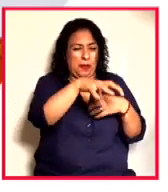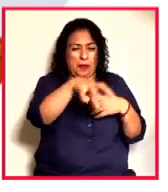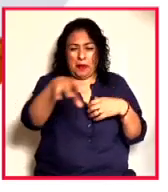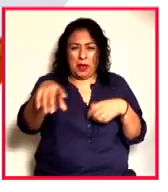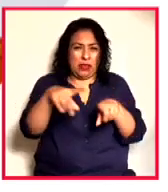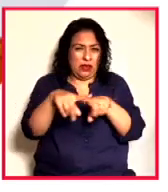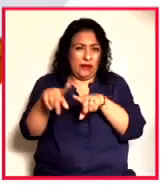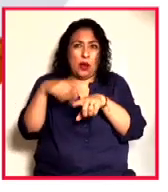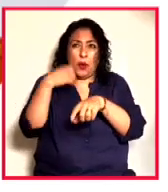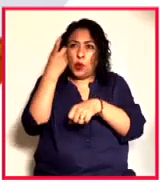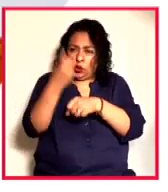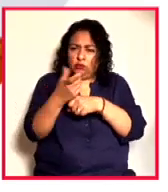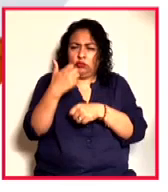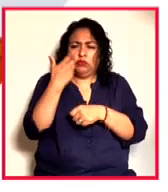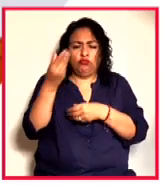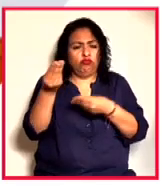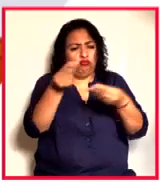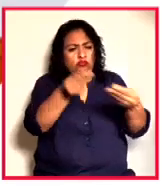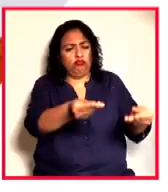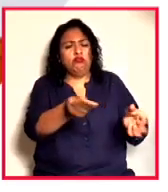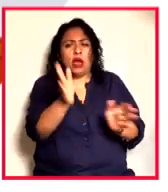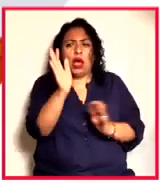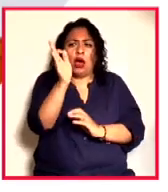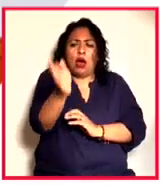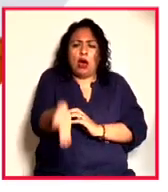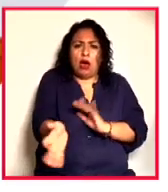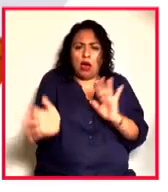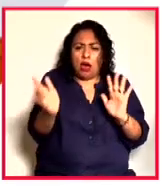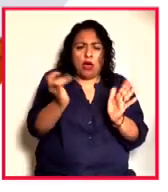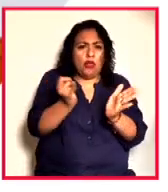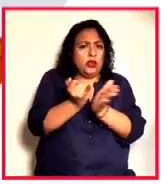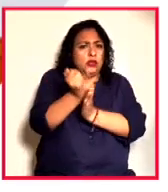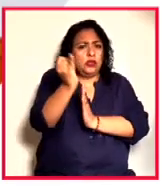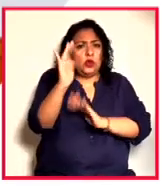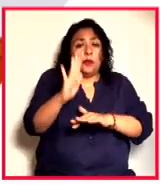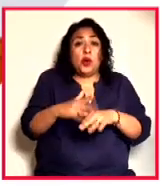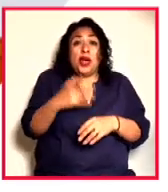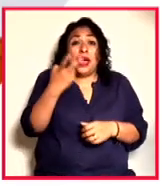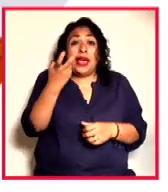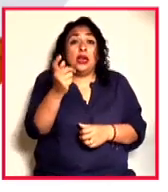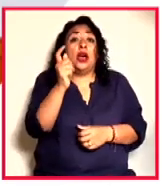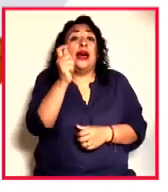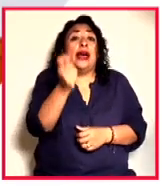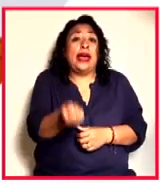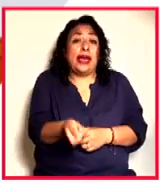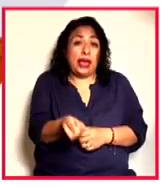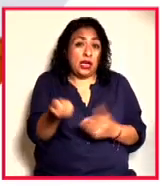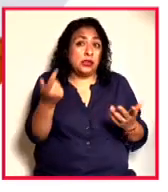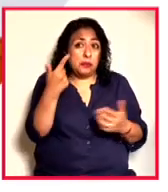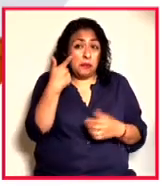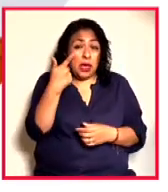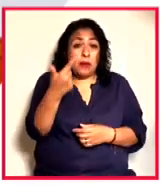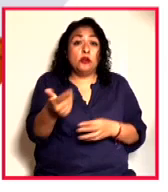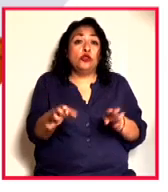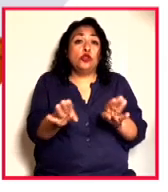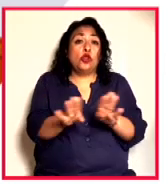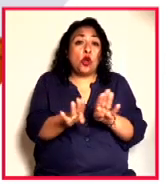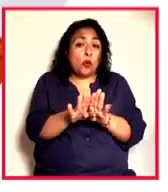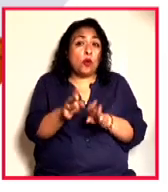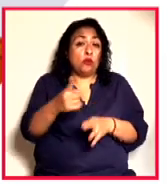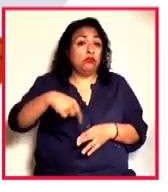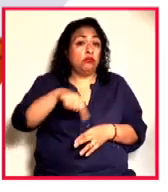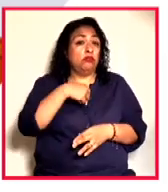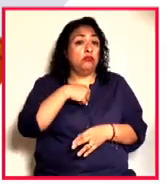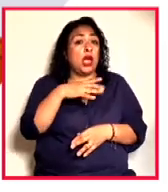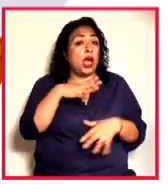su voluntad de hacerlo, su disposición, su decisión, porque eso va significando, señalando, que estamos ante un